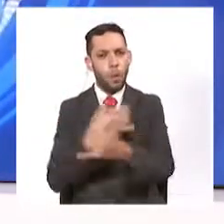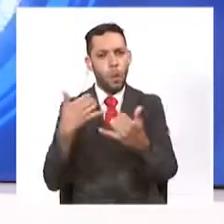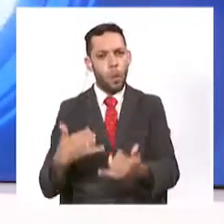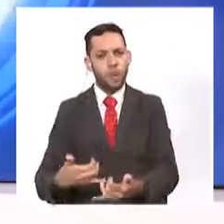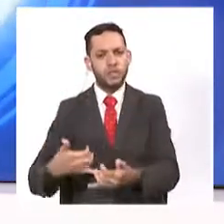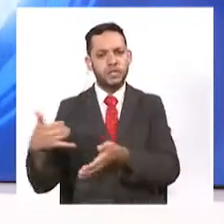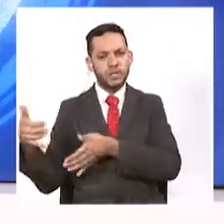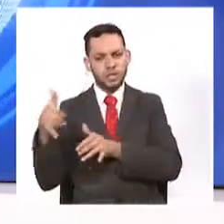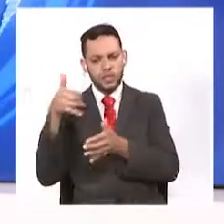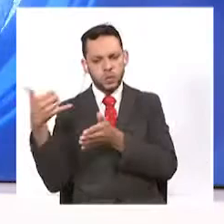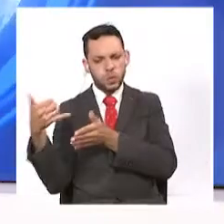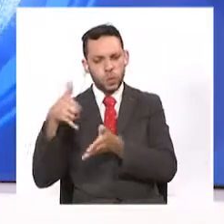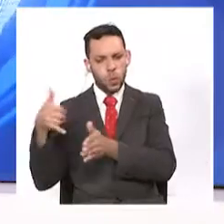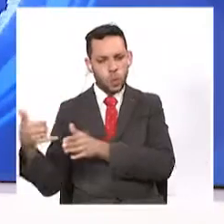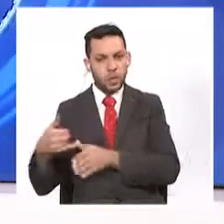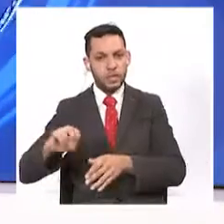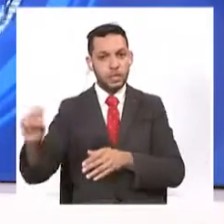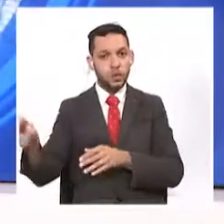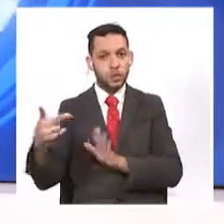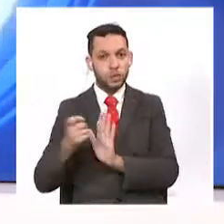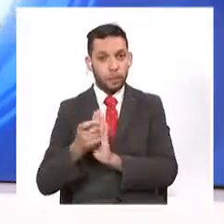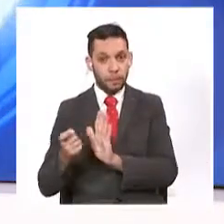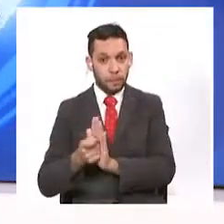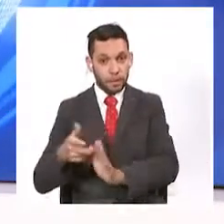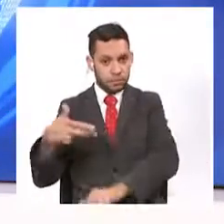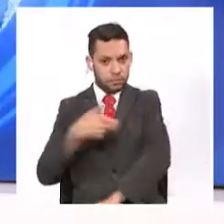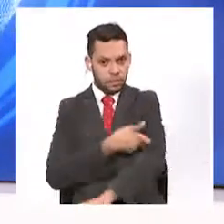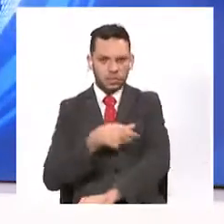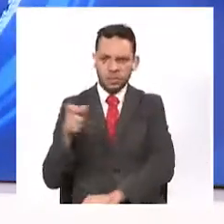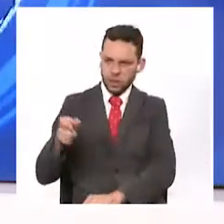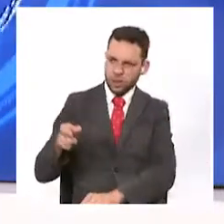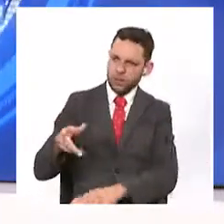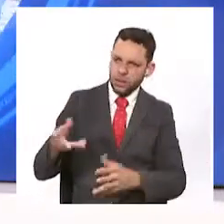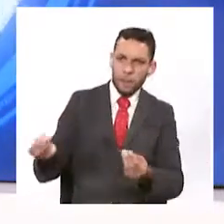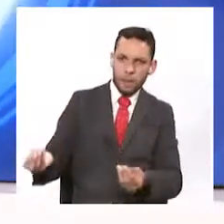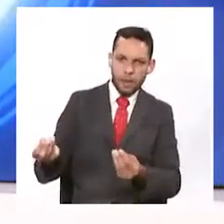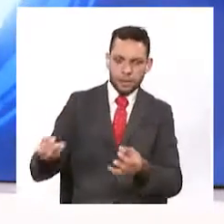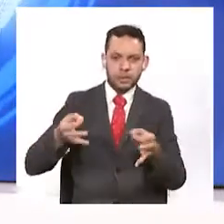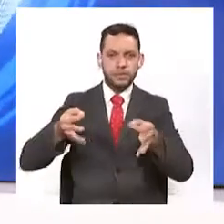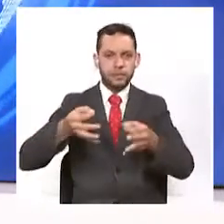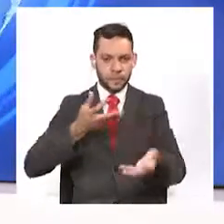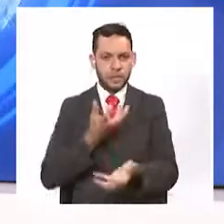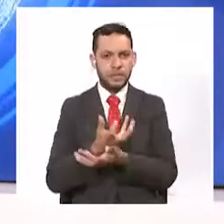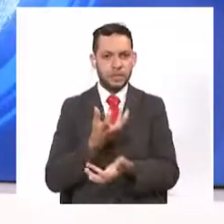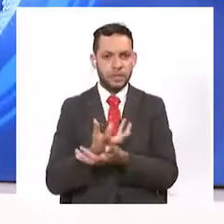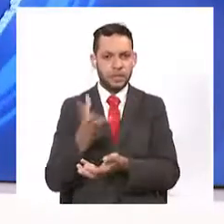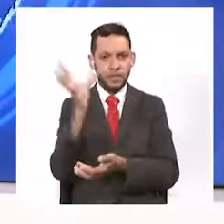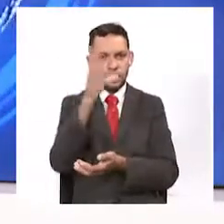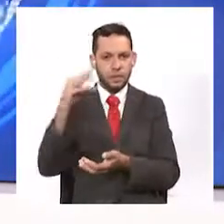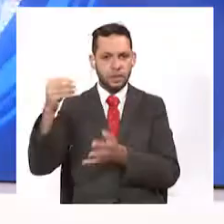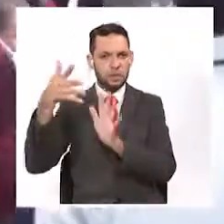orientando a establecer si la segunda dosis es realmente necesaria. Así lo indican científicos quindianos.